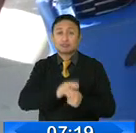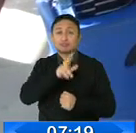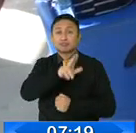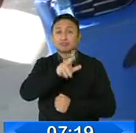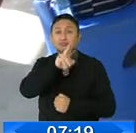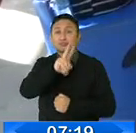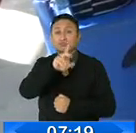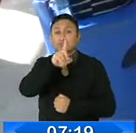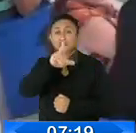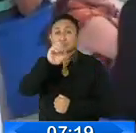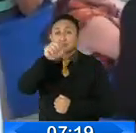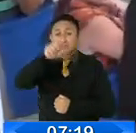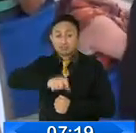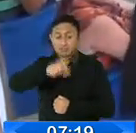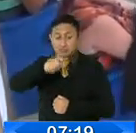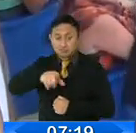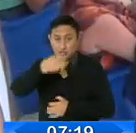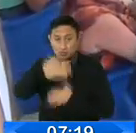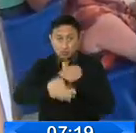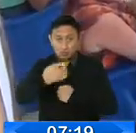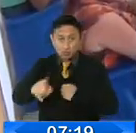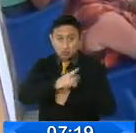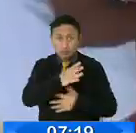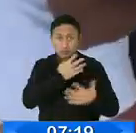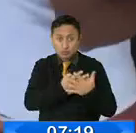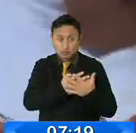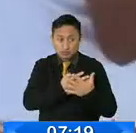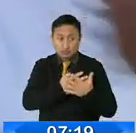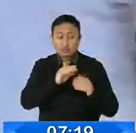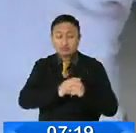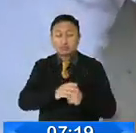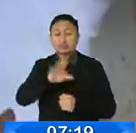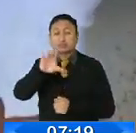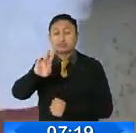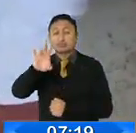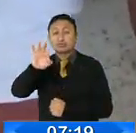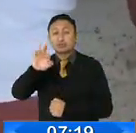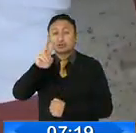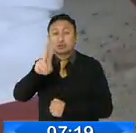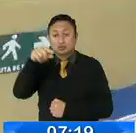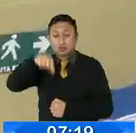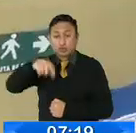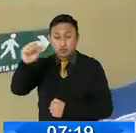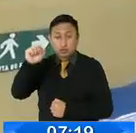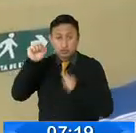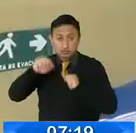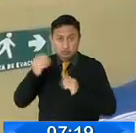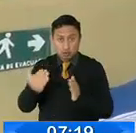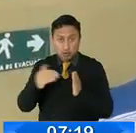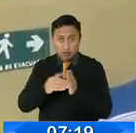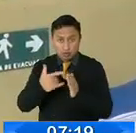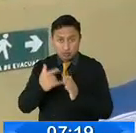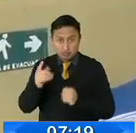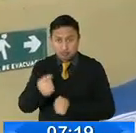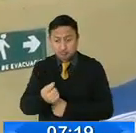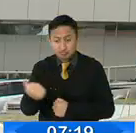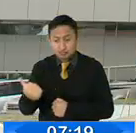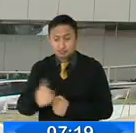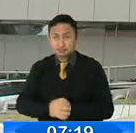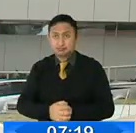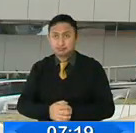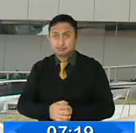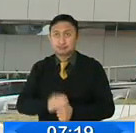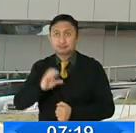personas con sentencia ejecutoriada, pero se excluyó a 792 cuyos derechos políticos habían sido restituidos.